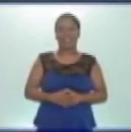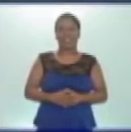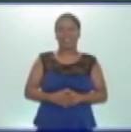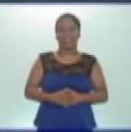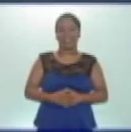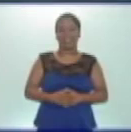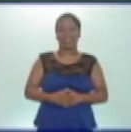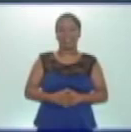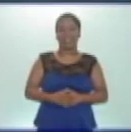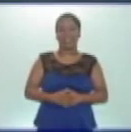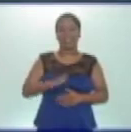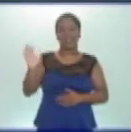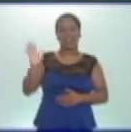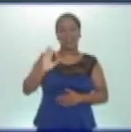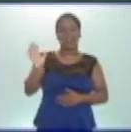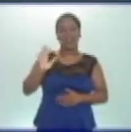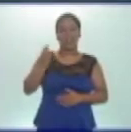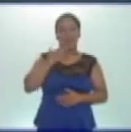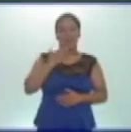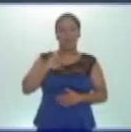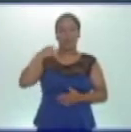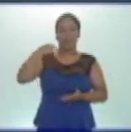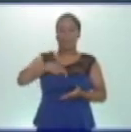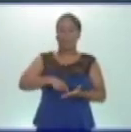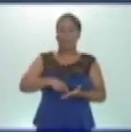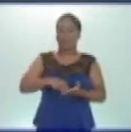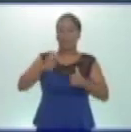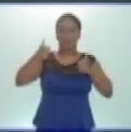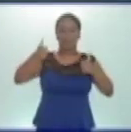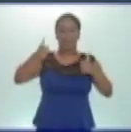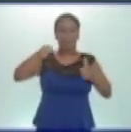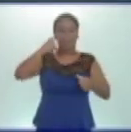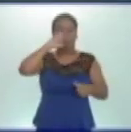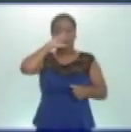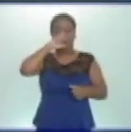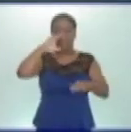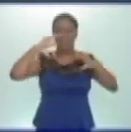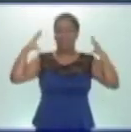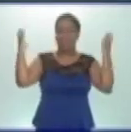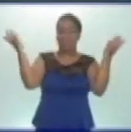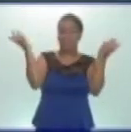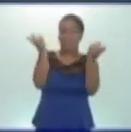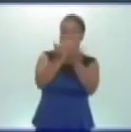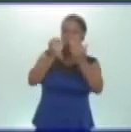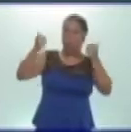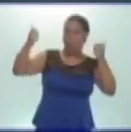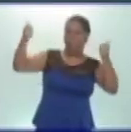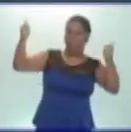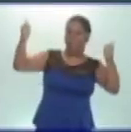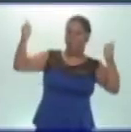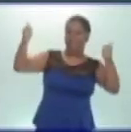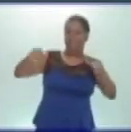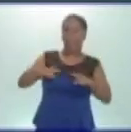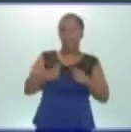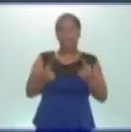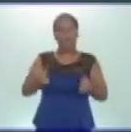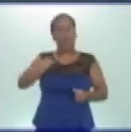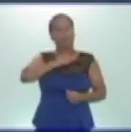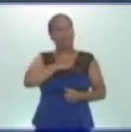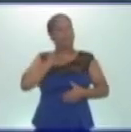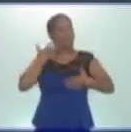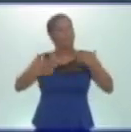¡Hola! ¿Cómo están los mejores niños del mundo? ¡Bien! Pues me alegro mucho.